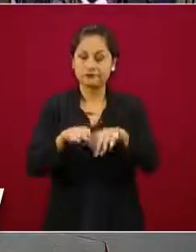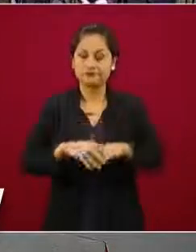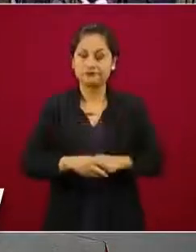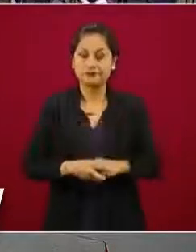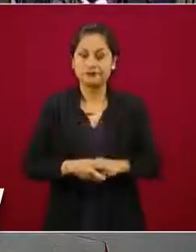Gracias. Gracias. Gracias.